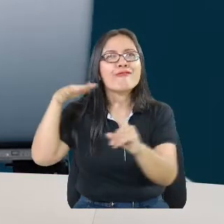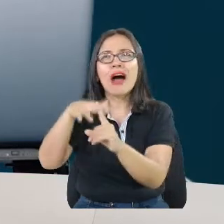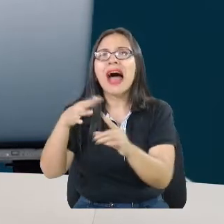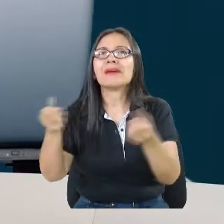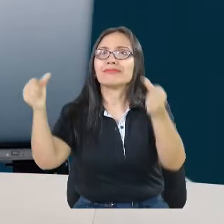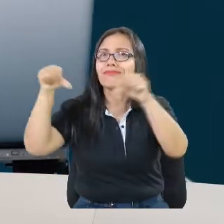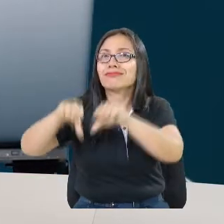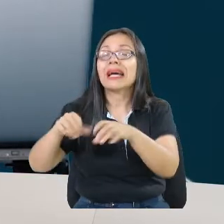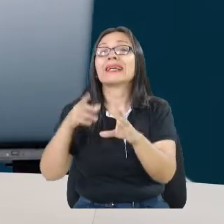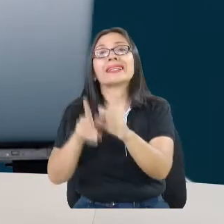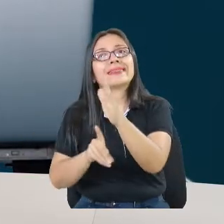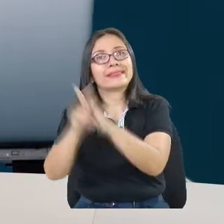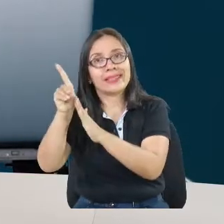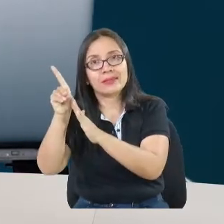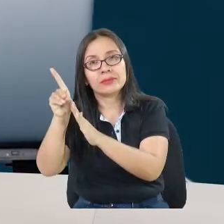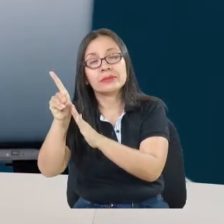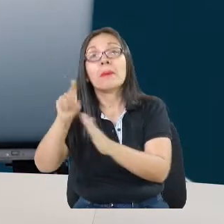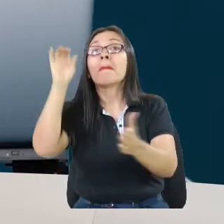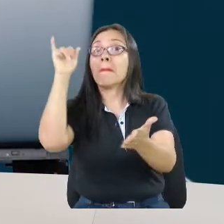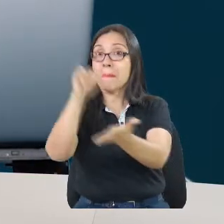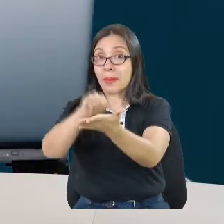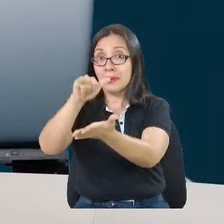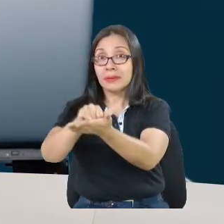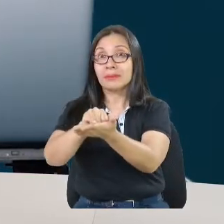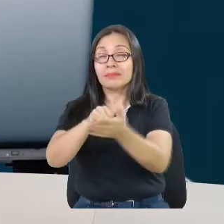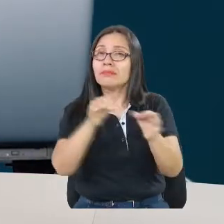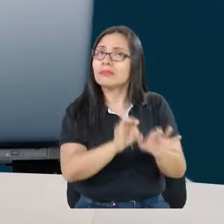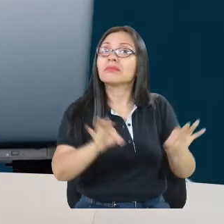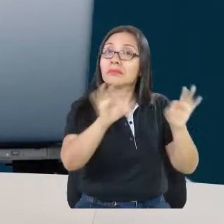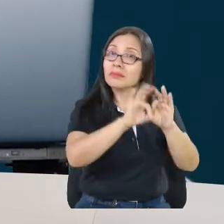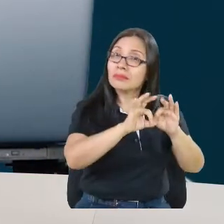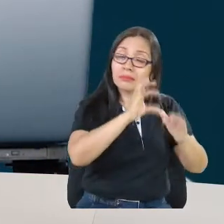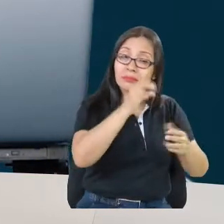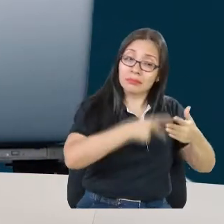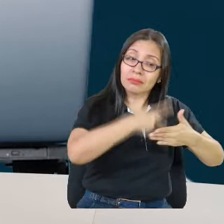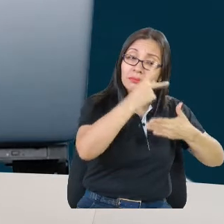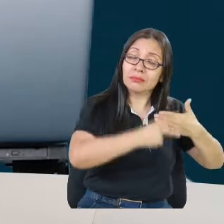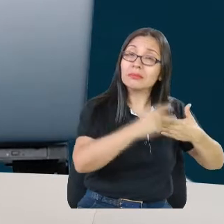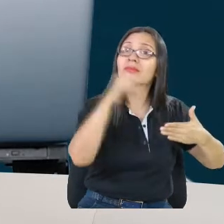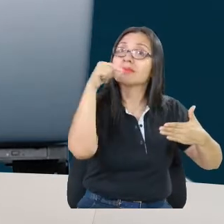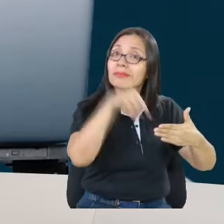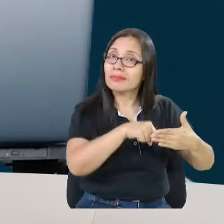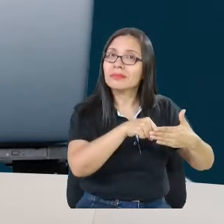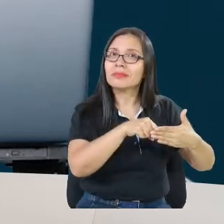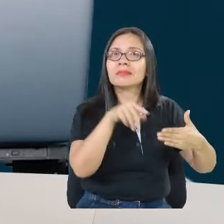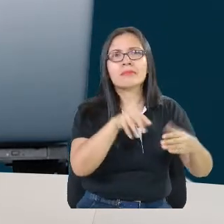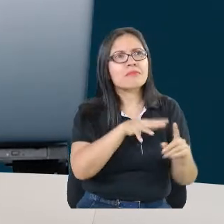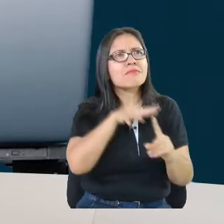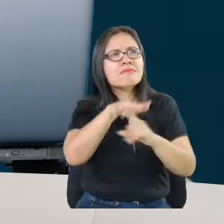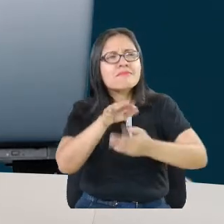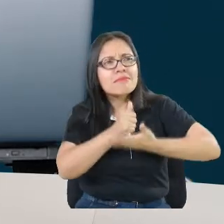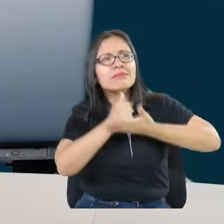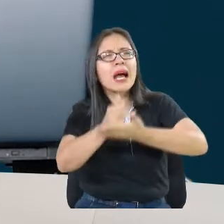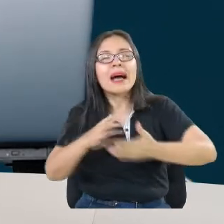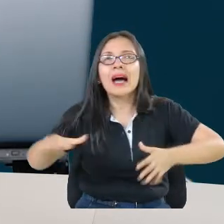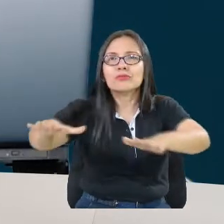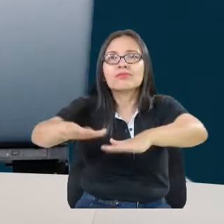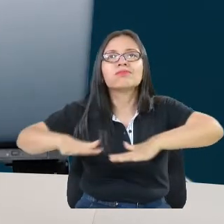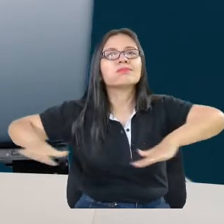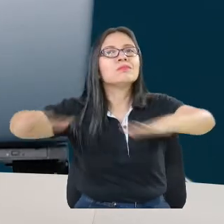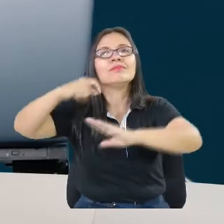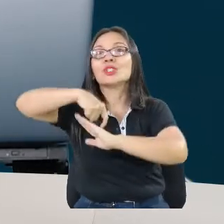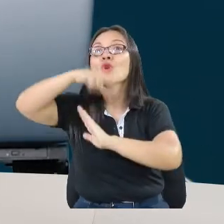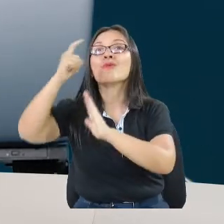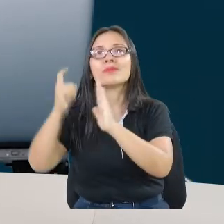ruptura en el desarrollo. Por eso es que SATIC le apunta a todo el territorio, porque pues estamos precisamente